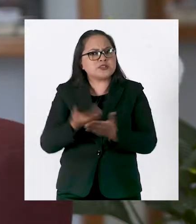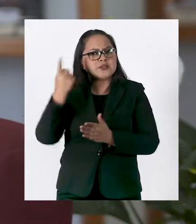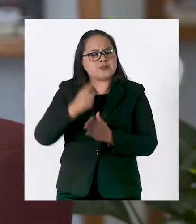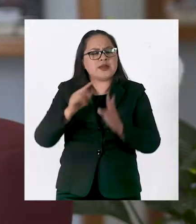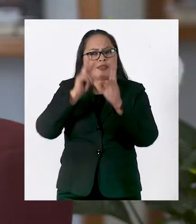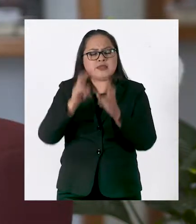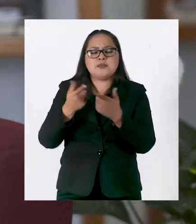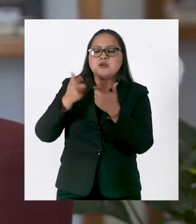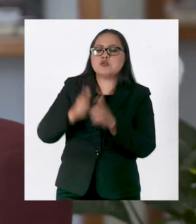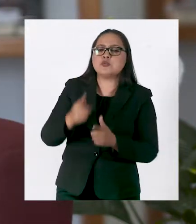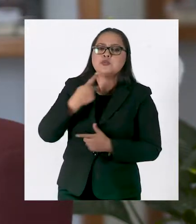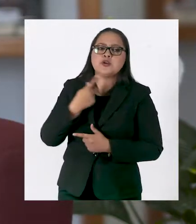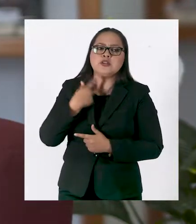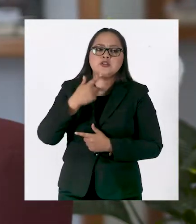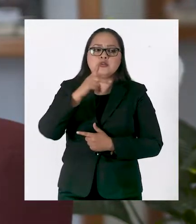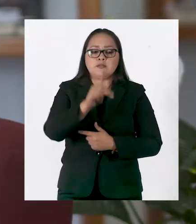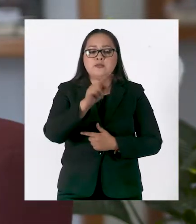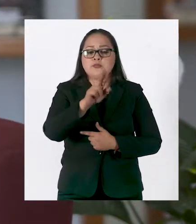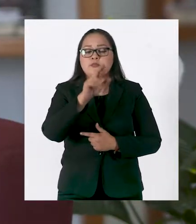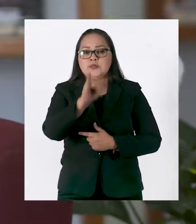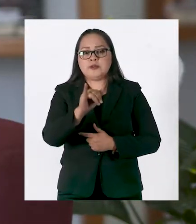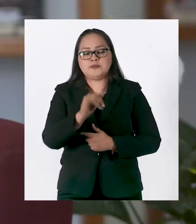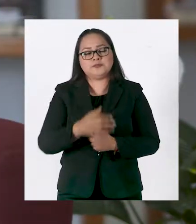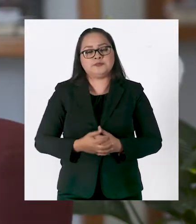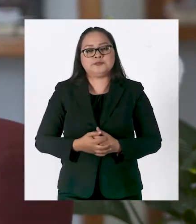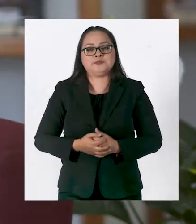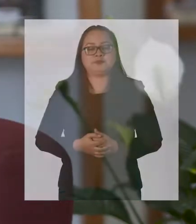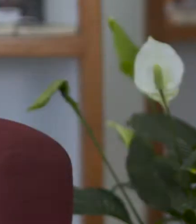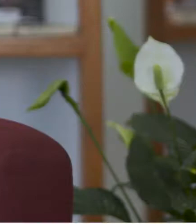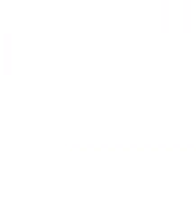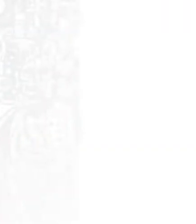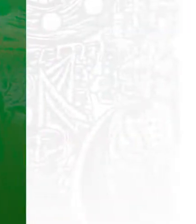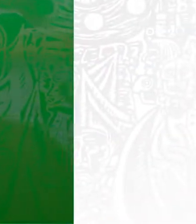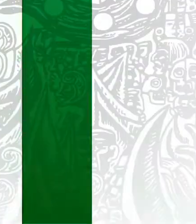la agenda legislativa del Partido Revolucionario Institucional.